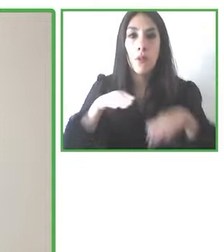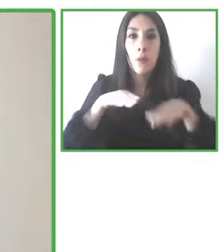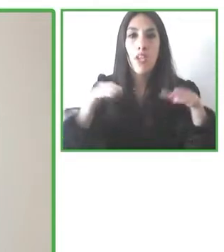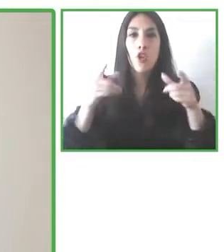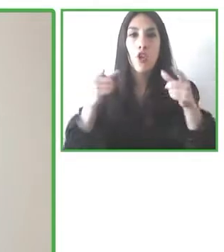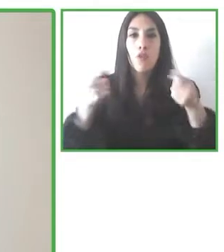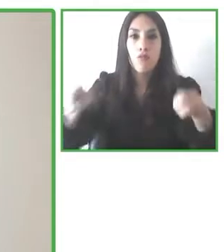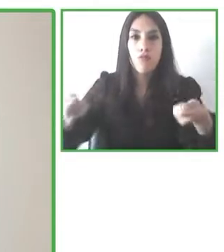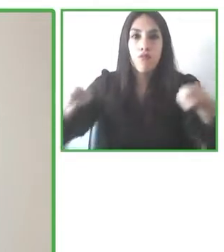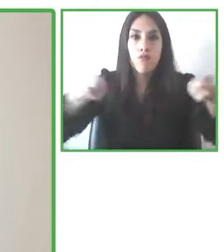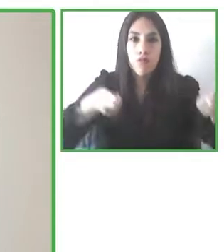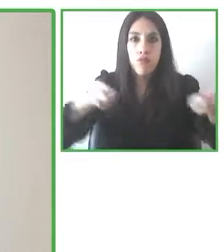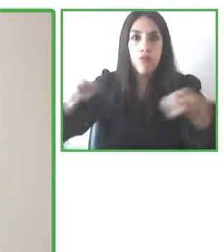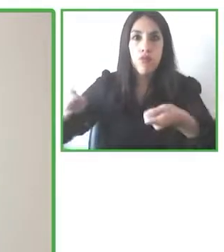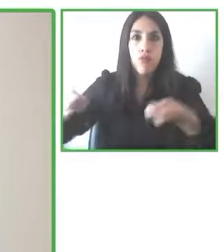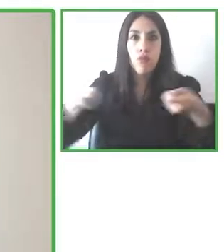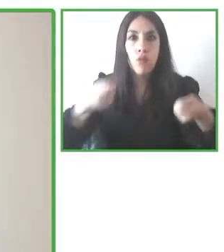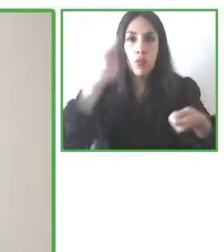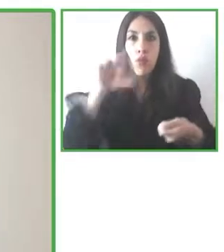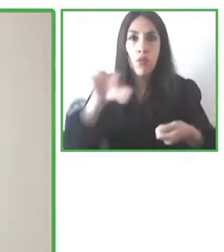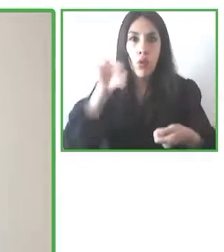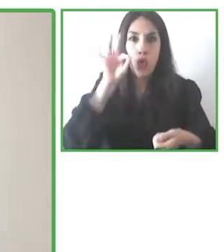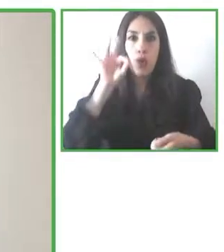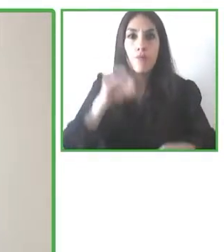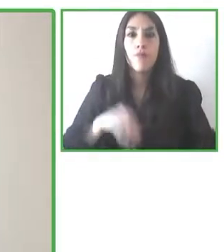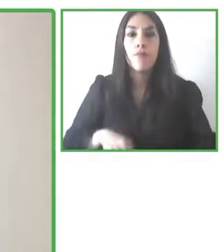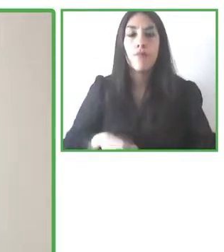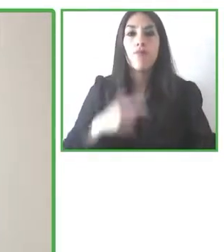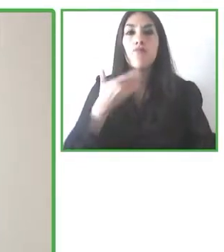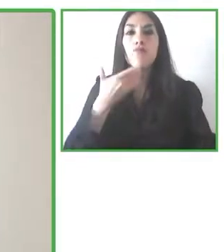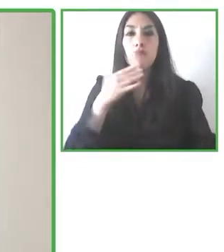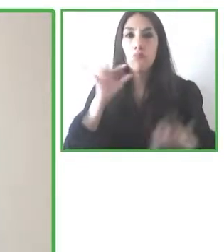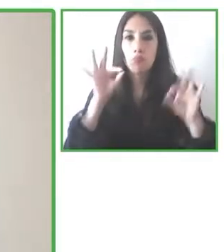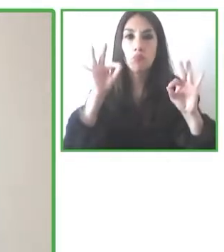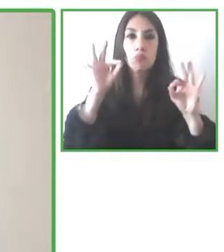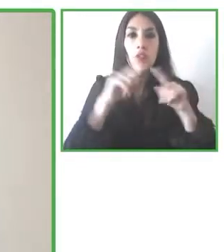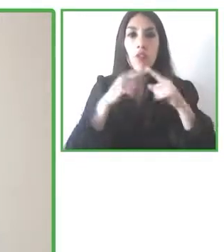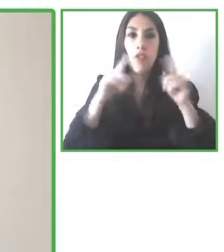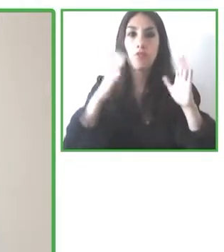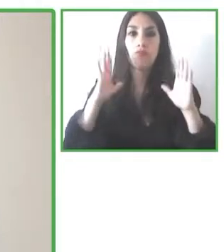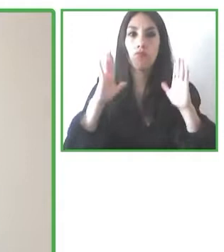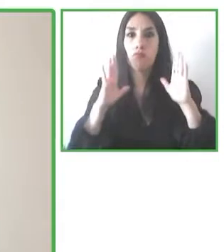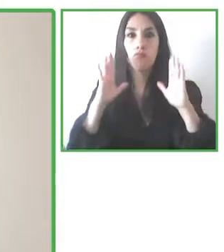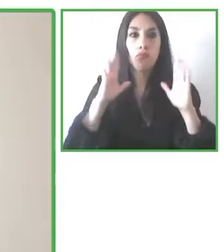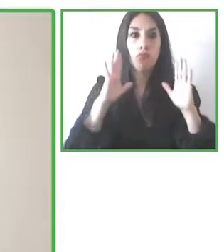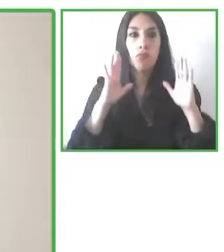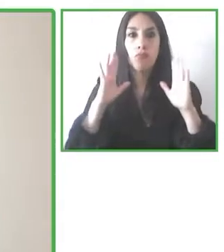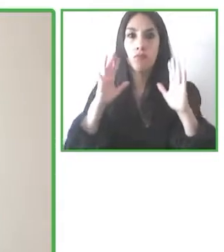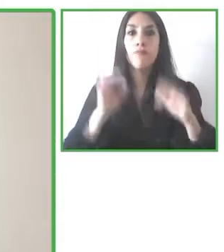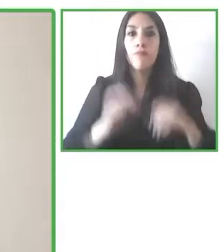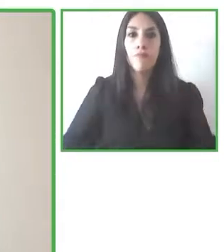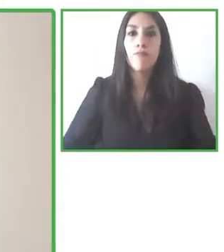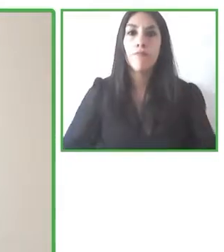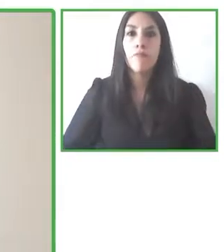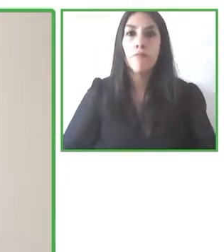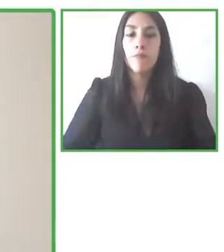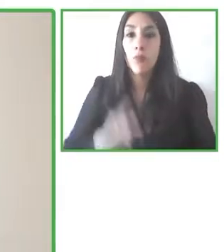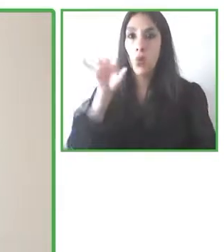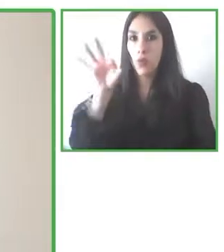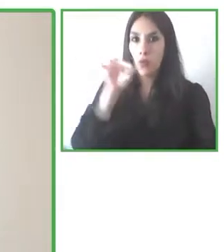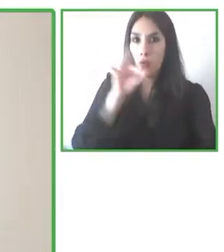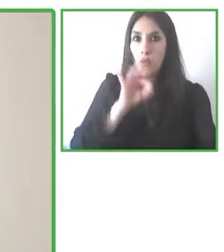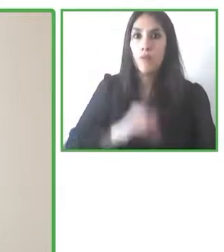cabeza. Tecnología muy interesante, aplicada en otros ámbitos, y esta innovación ayuda a que los usuarios, por lógicamente, no tengan que,